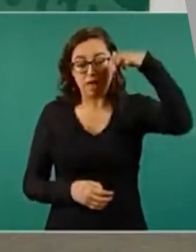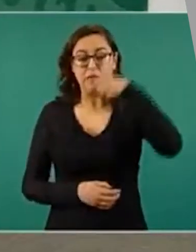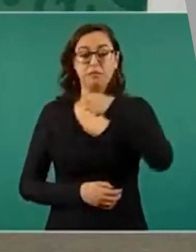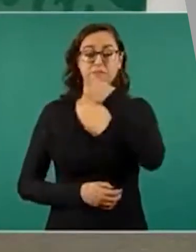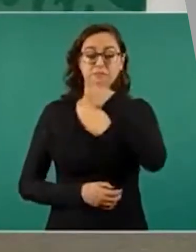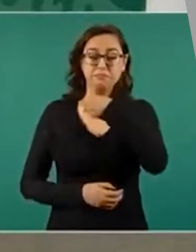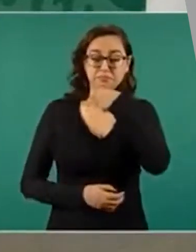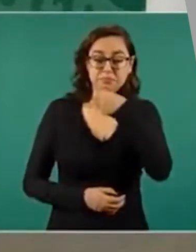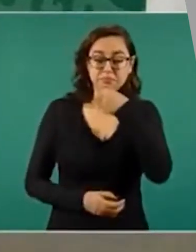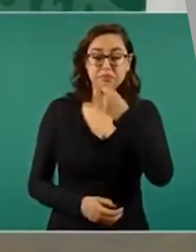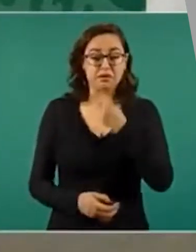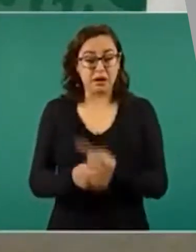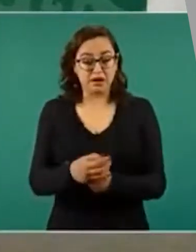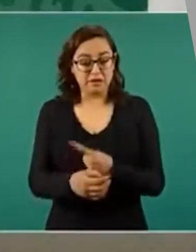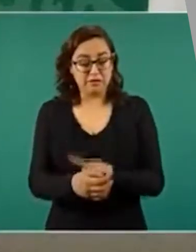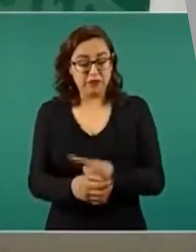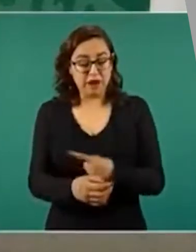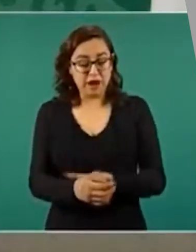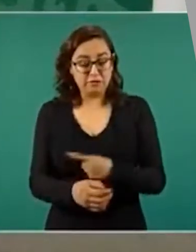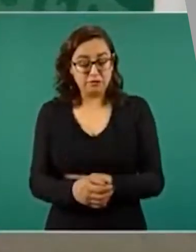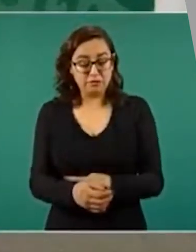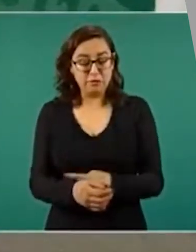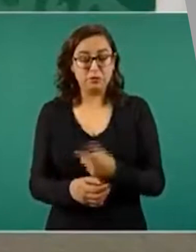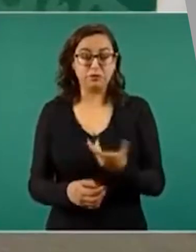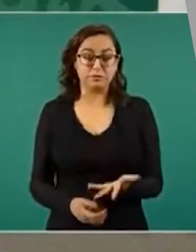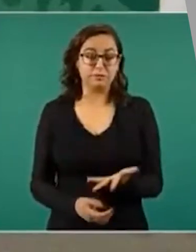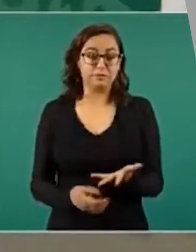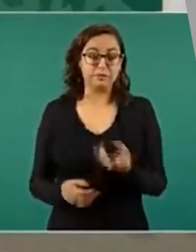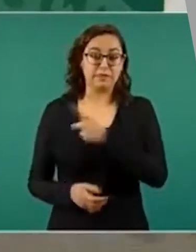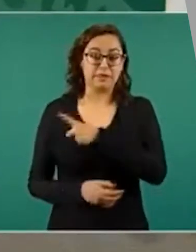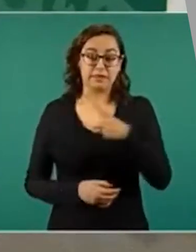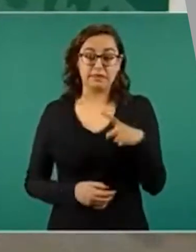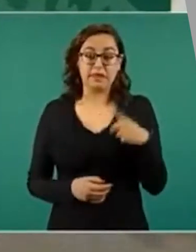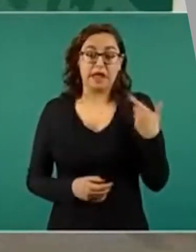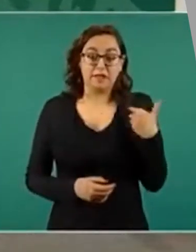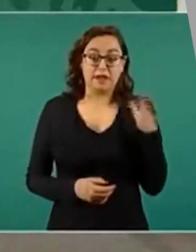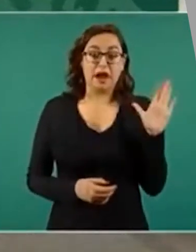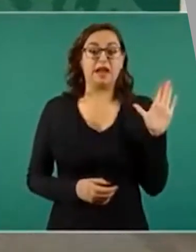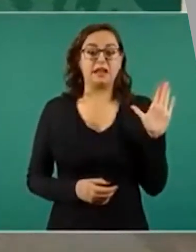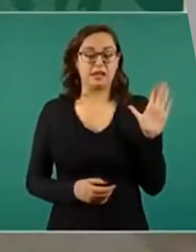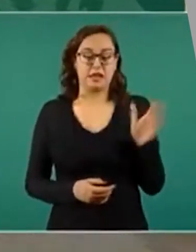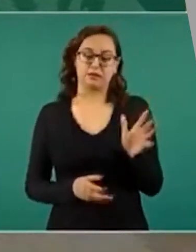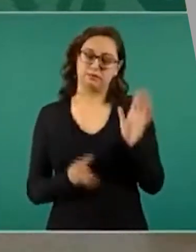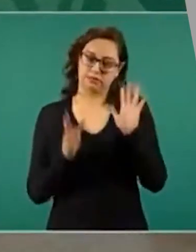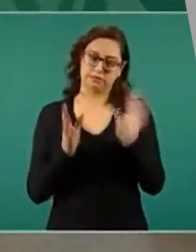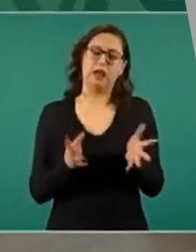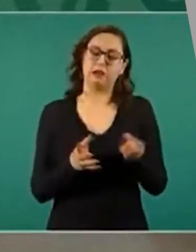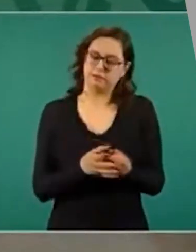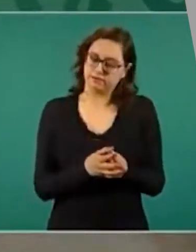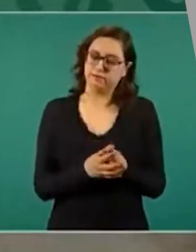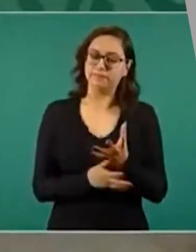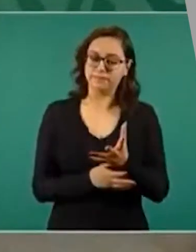que deberían de ser liberados